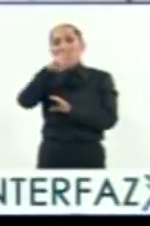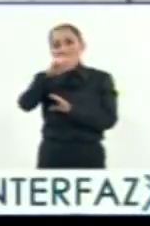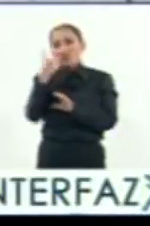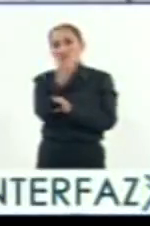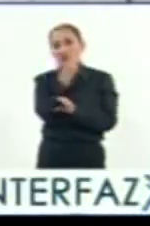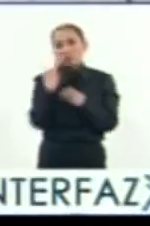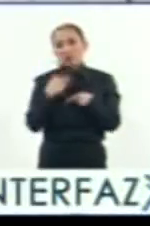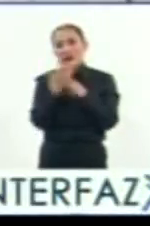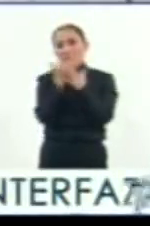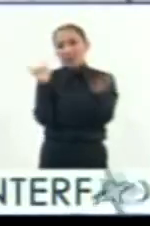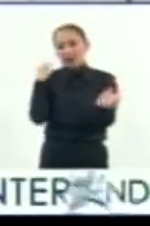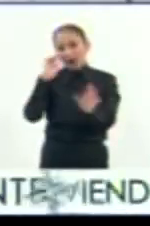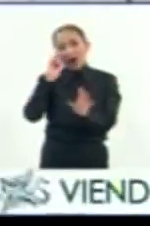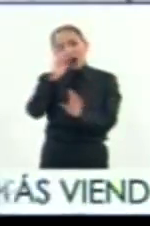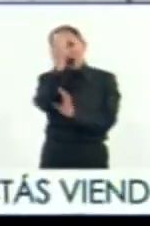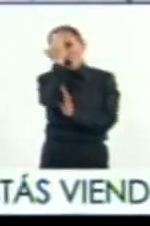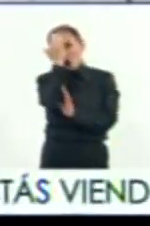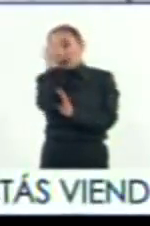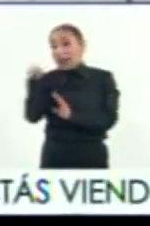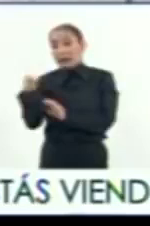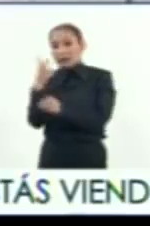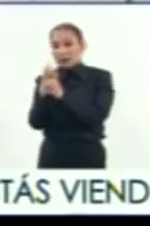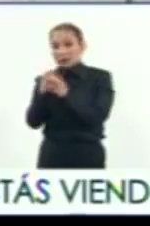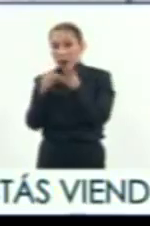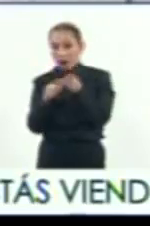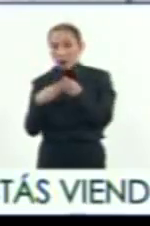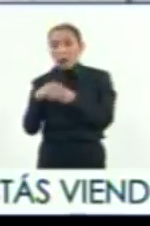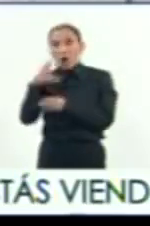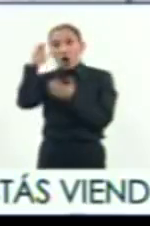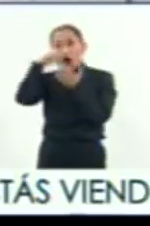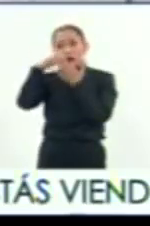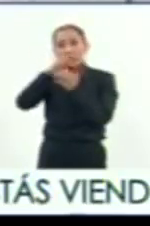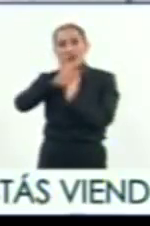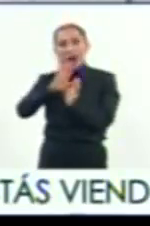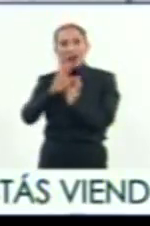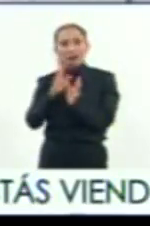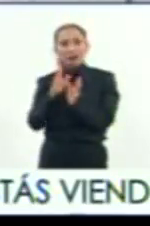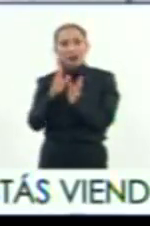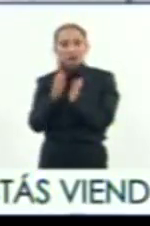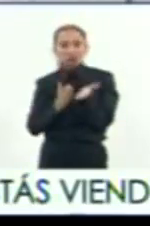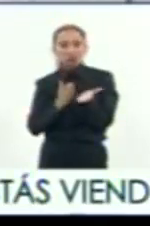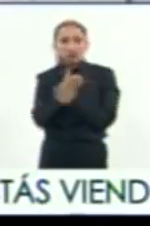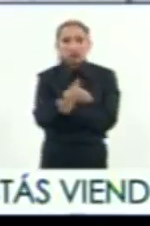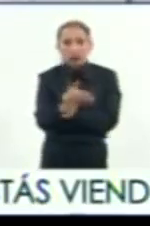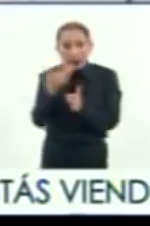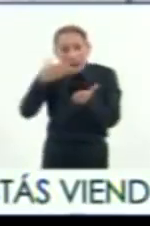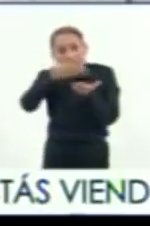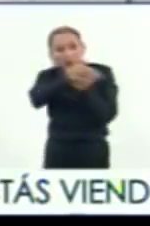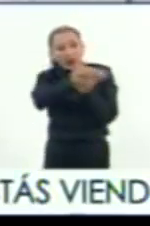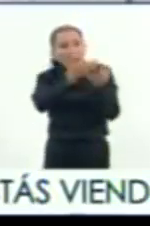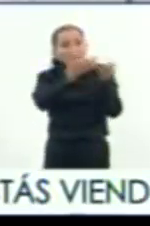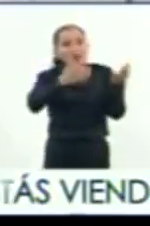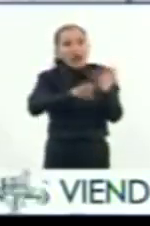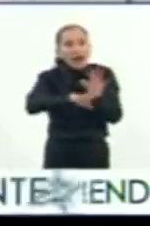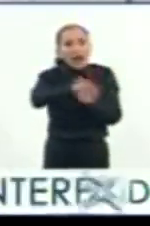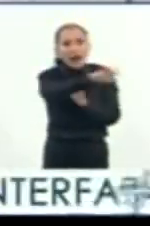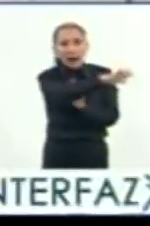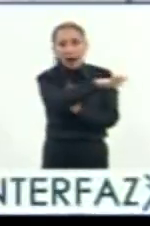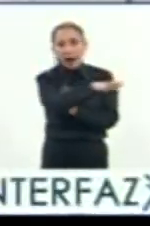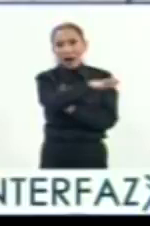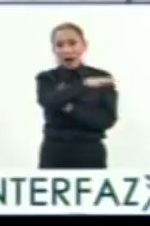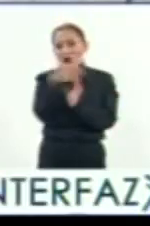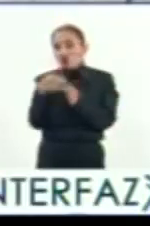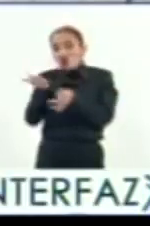conocimiento estos territorios. Pero Cortés sí va a tener ya la osadía de introducirse tierra